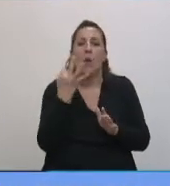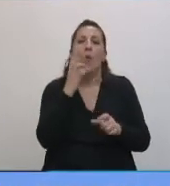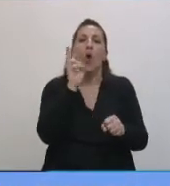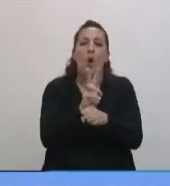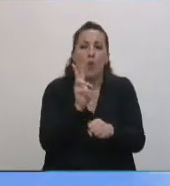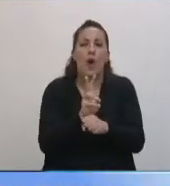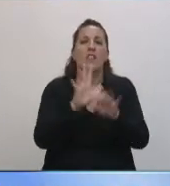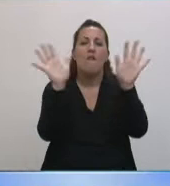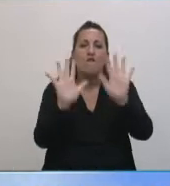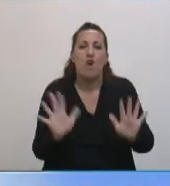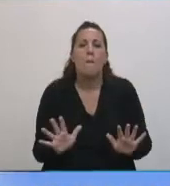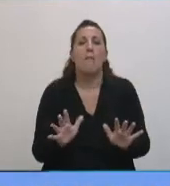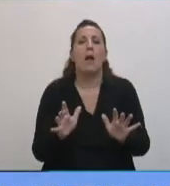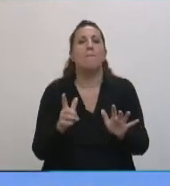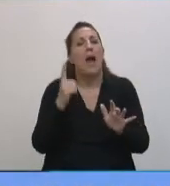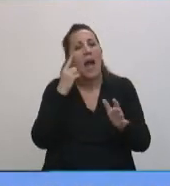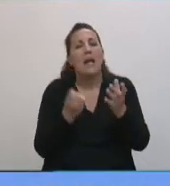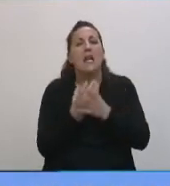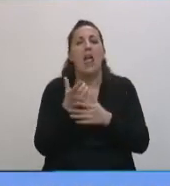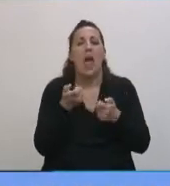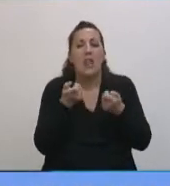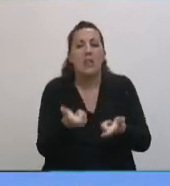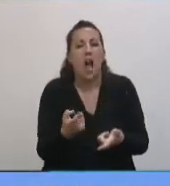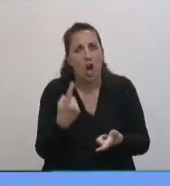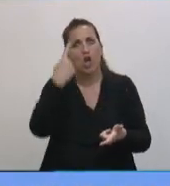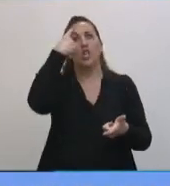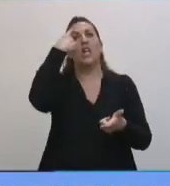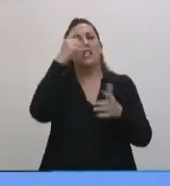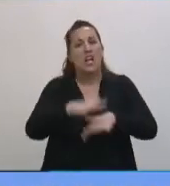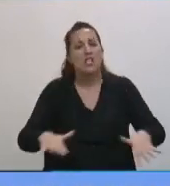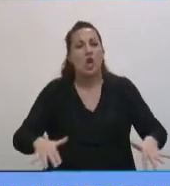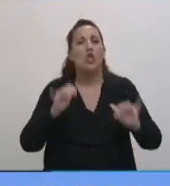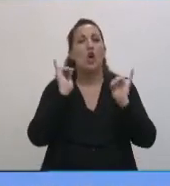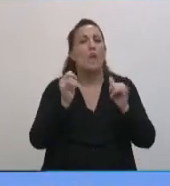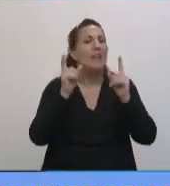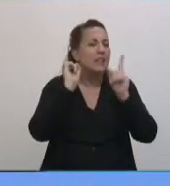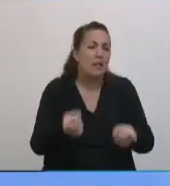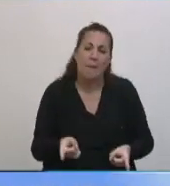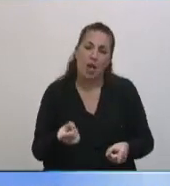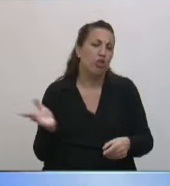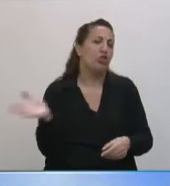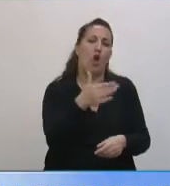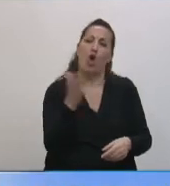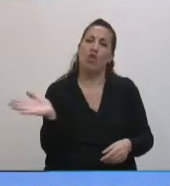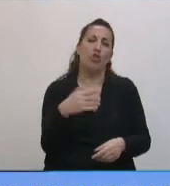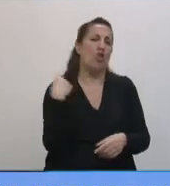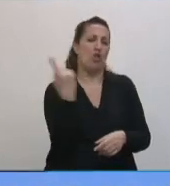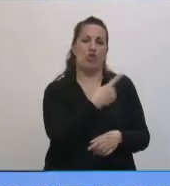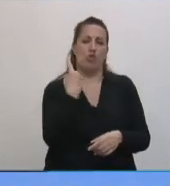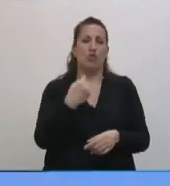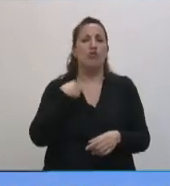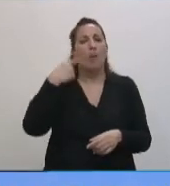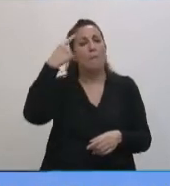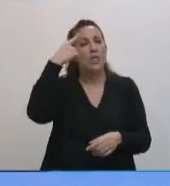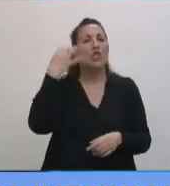formará y creará la conciencia en nuestros niños y en nuestros jóvenes, pero también en la sociedad toda, en todos nosotros. Y yo creo que debemos